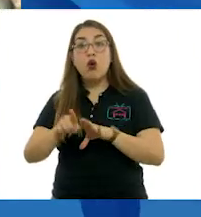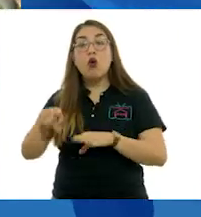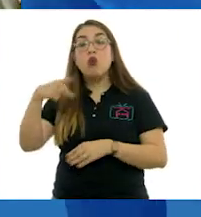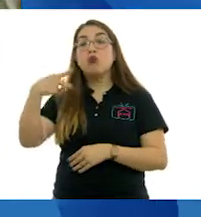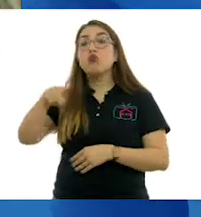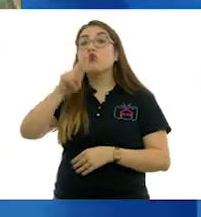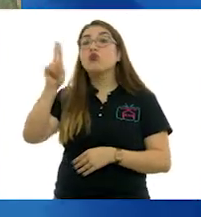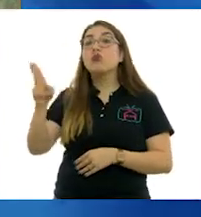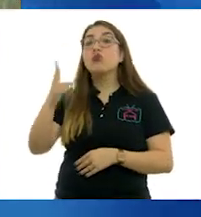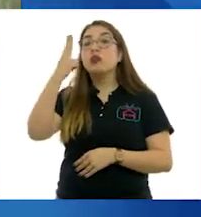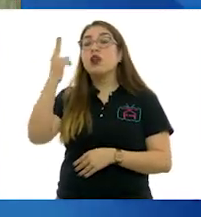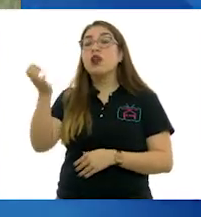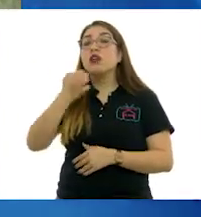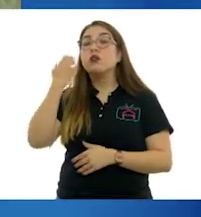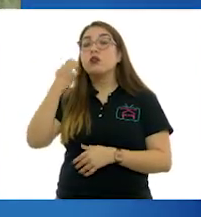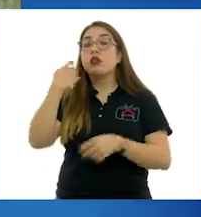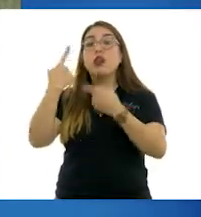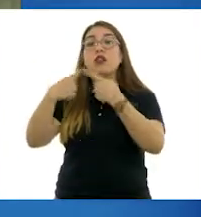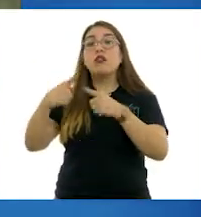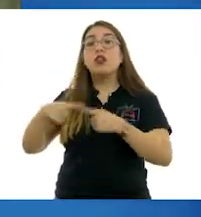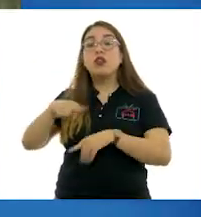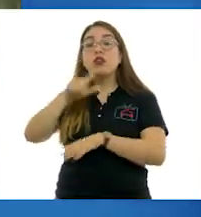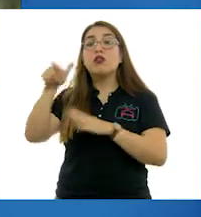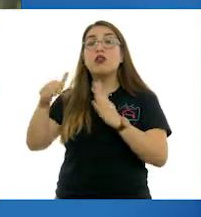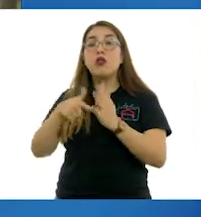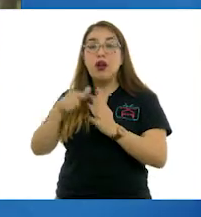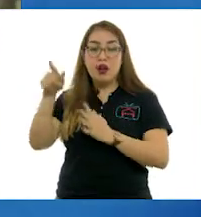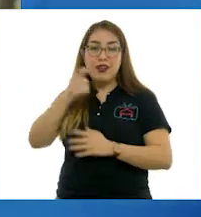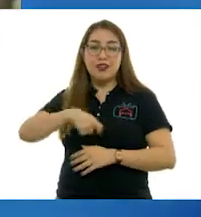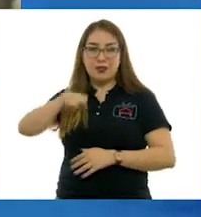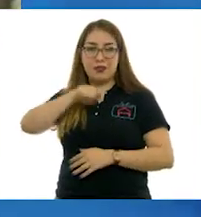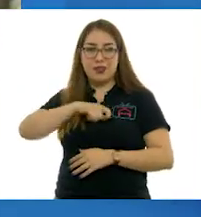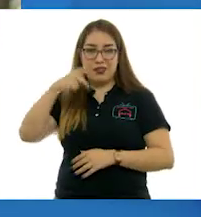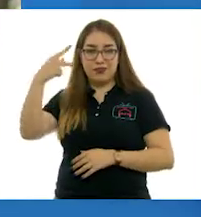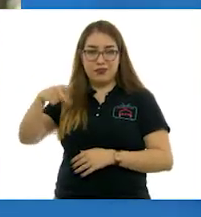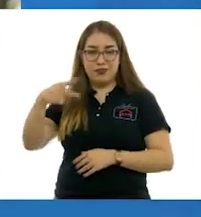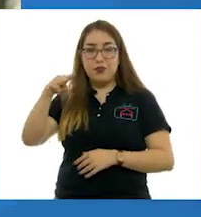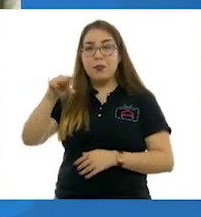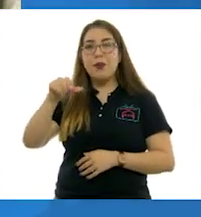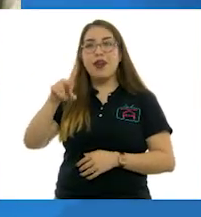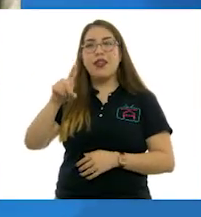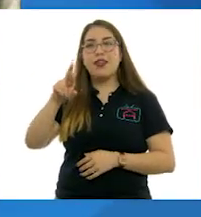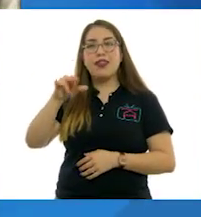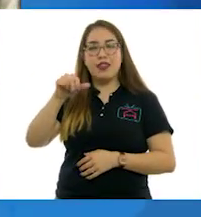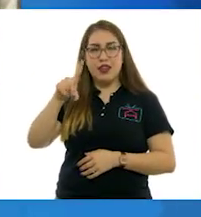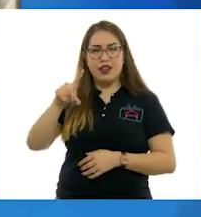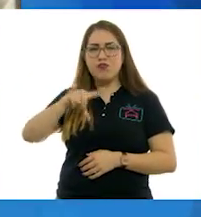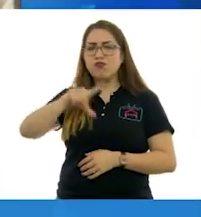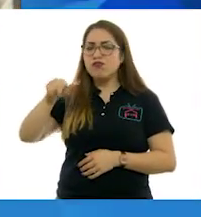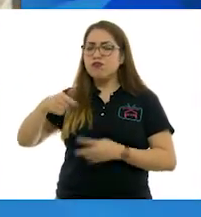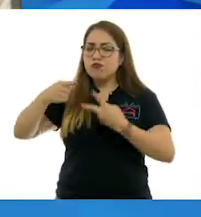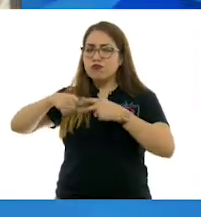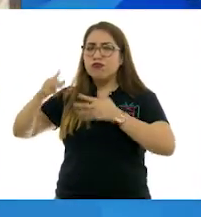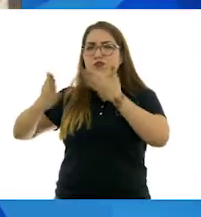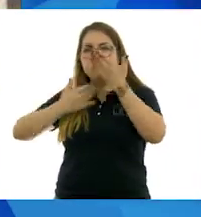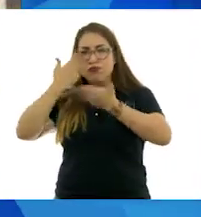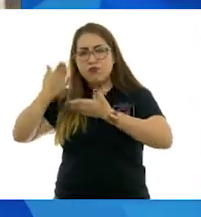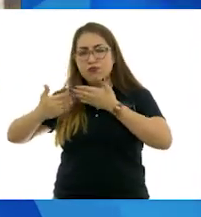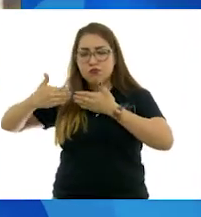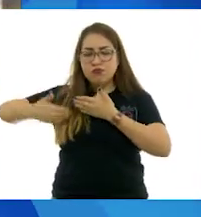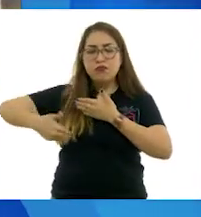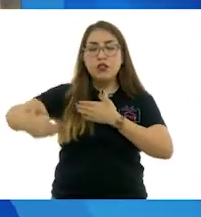en las Escuelas de Arte de Madrid. Mientras Remedios estudiaba, se interesó en los movimientos estéticos de vanguardia,